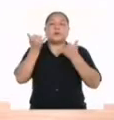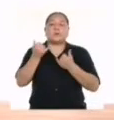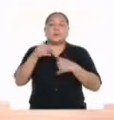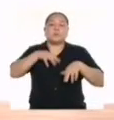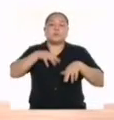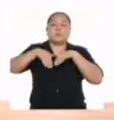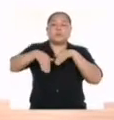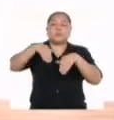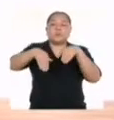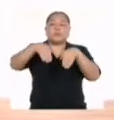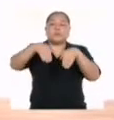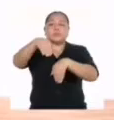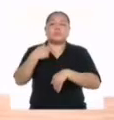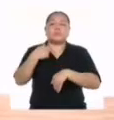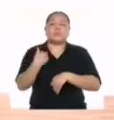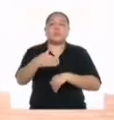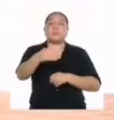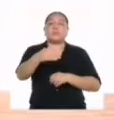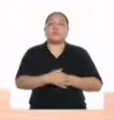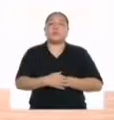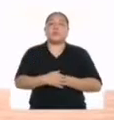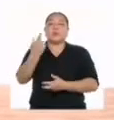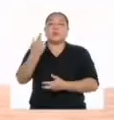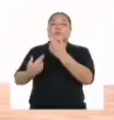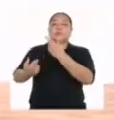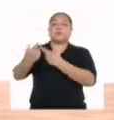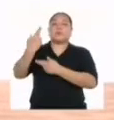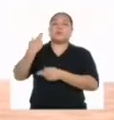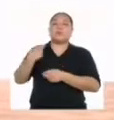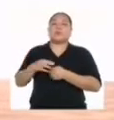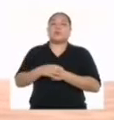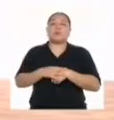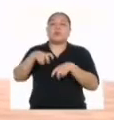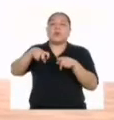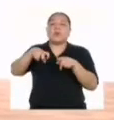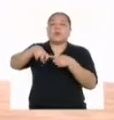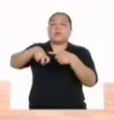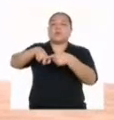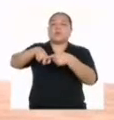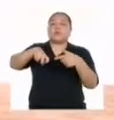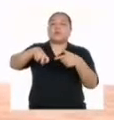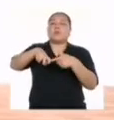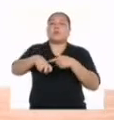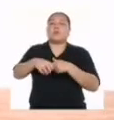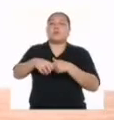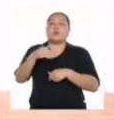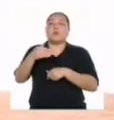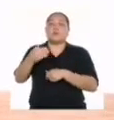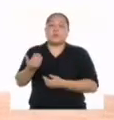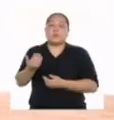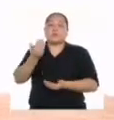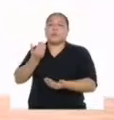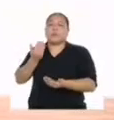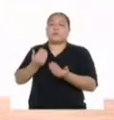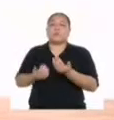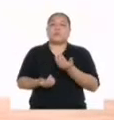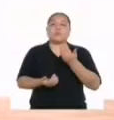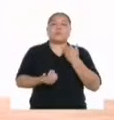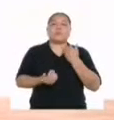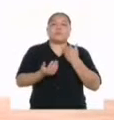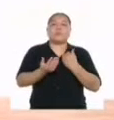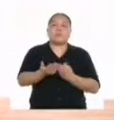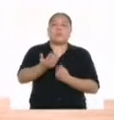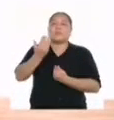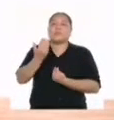marcha hacia el frente nuevamente, vamos Y regresamos tocando nuestra rodilla Vamos Muy bien